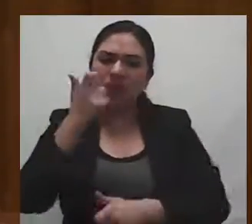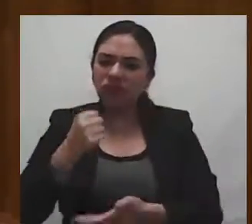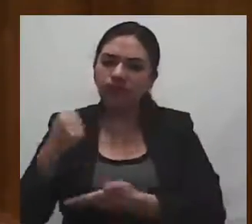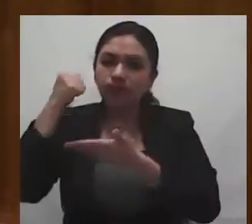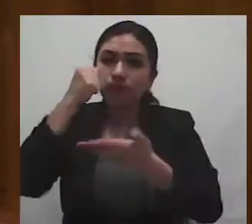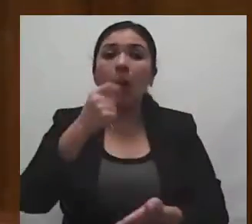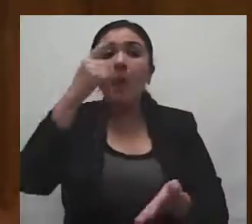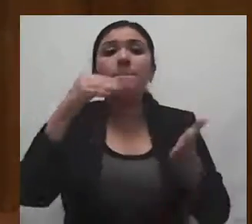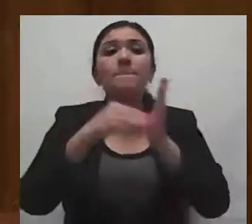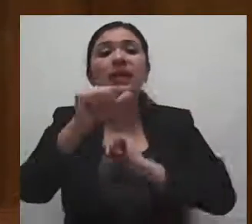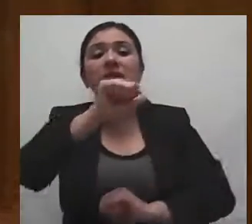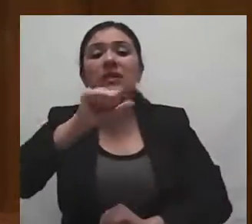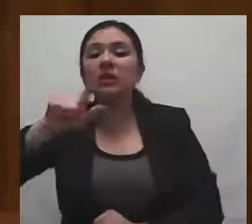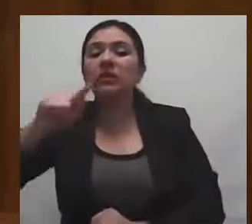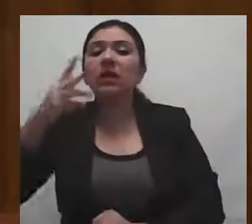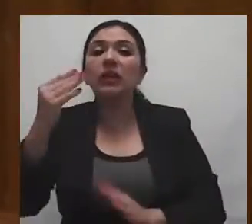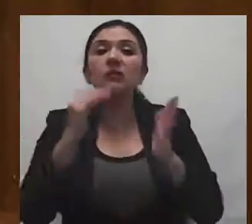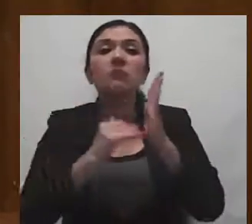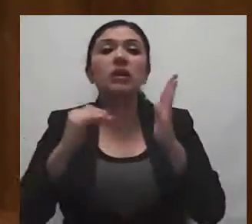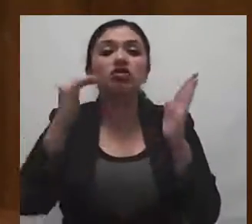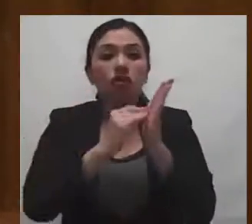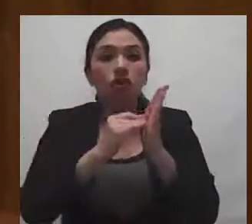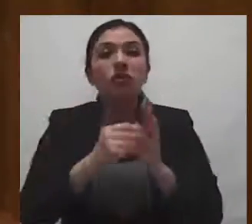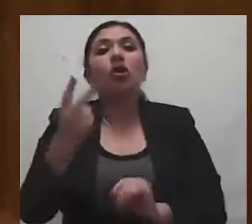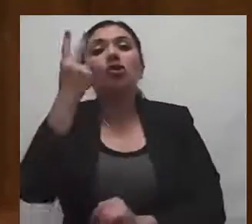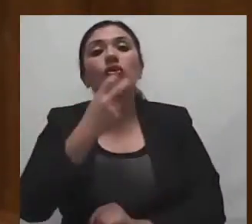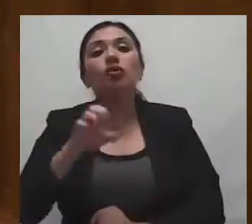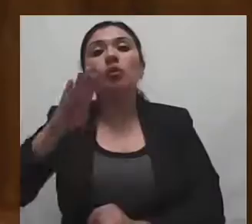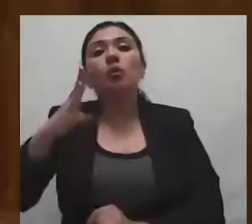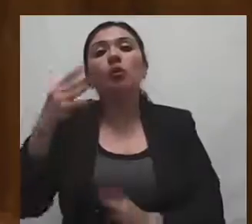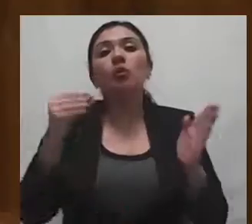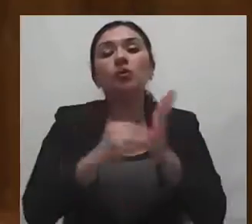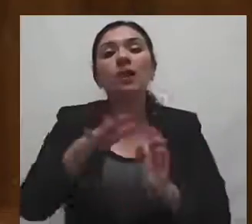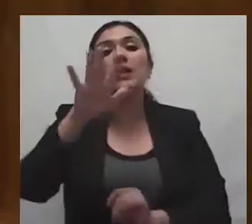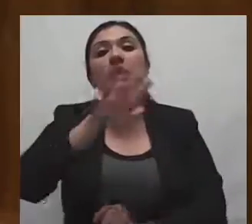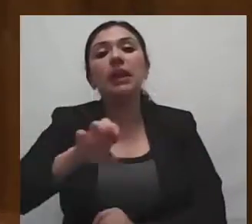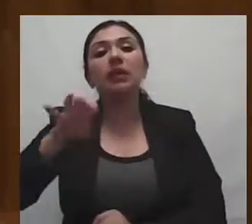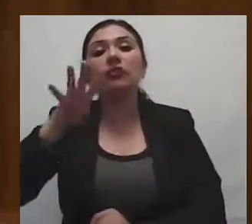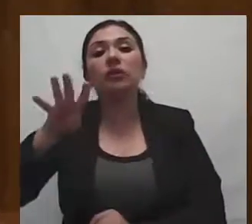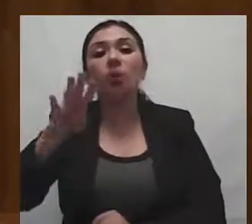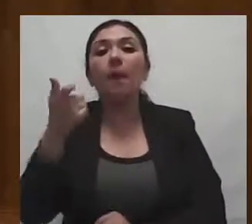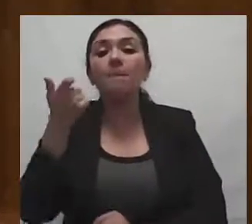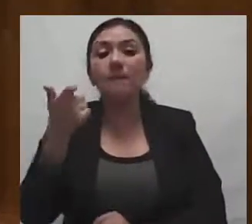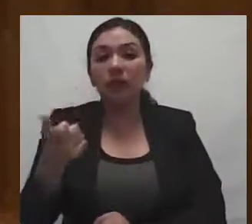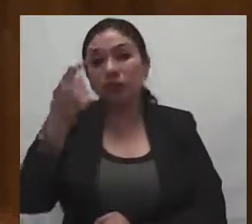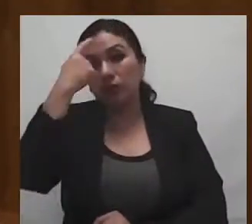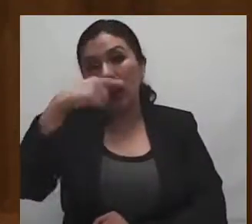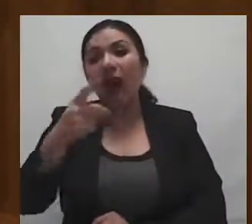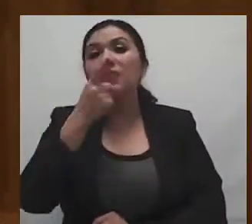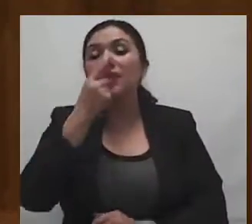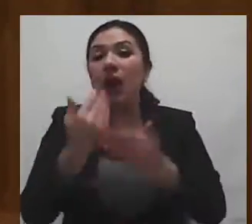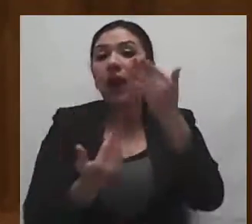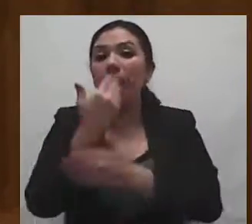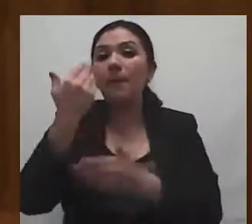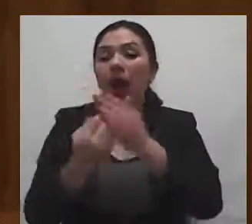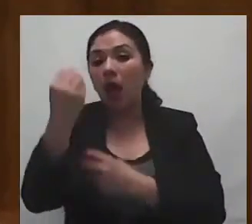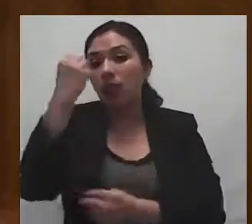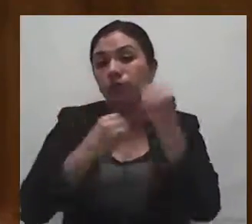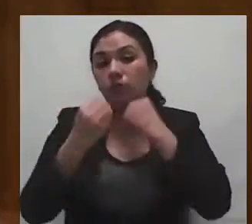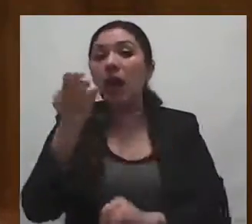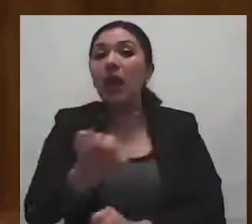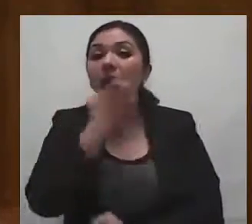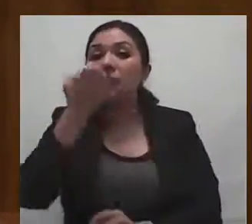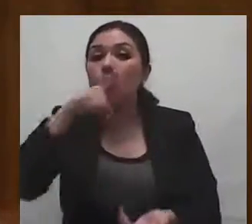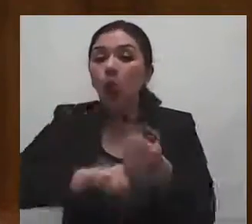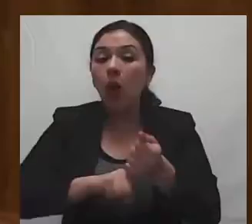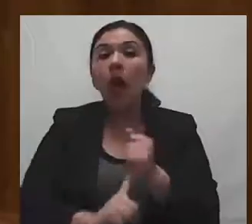673 millones 294 mil 519 pesos para los desayunos escolares en sus tres modalidades de